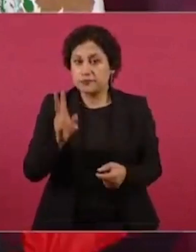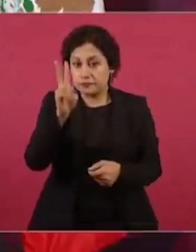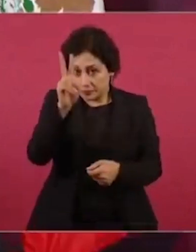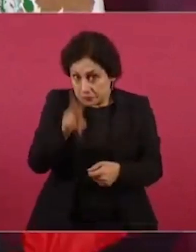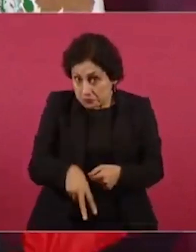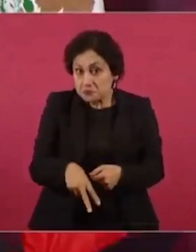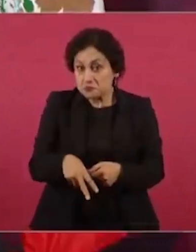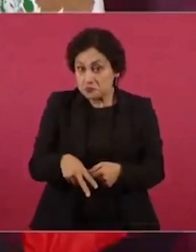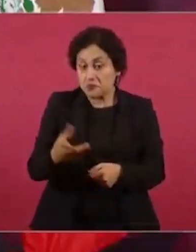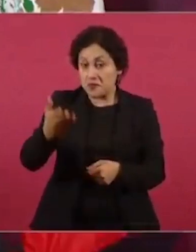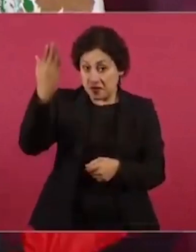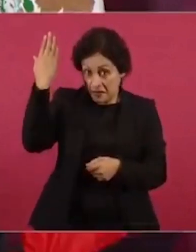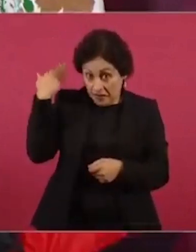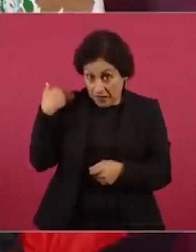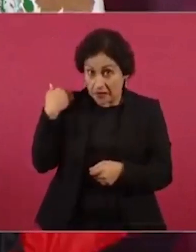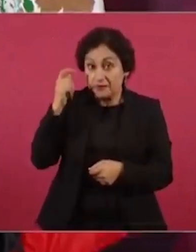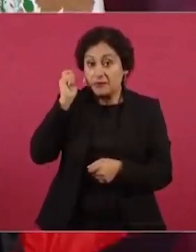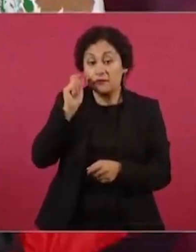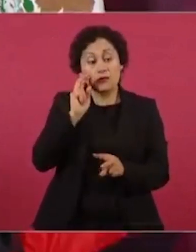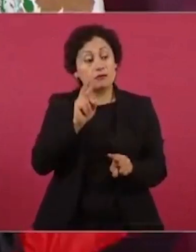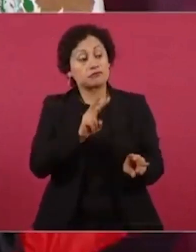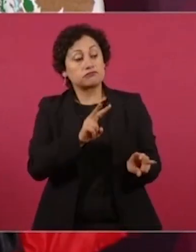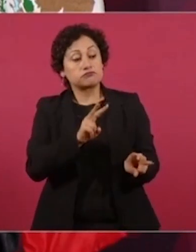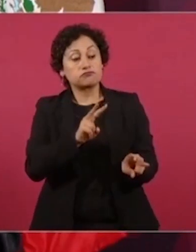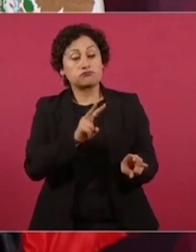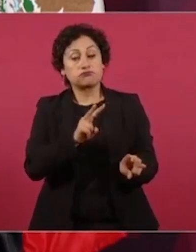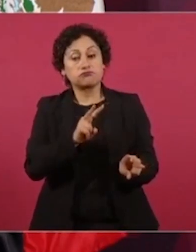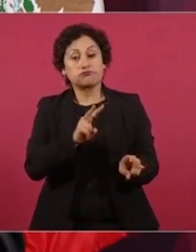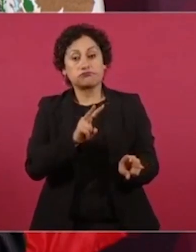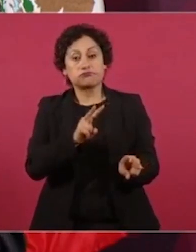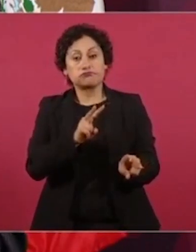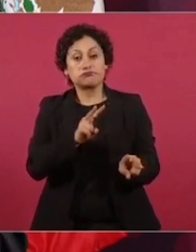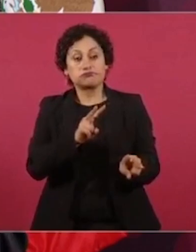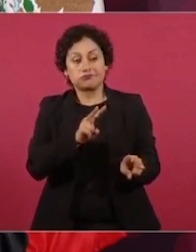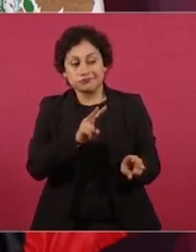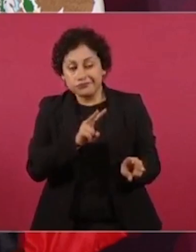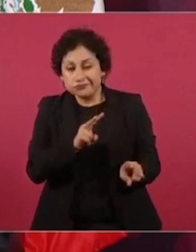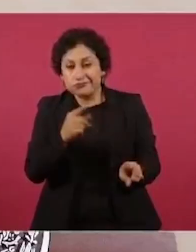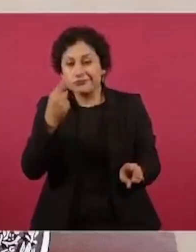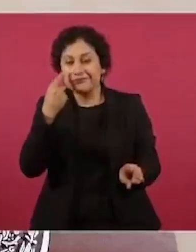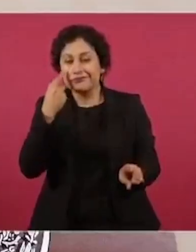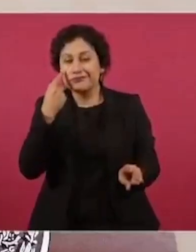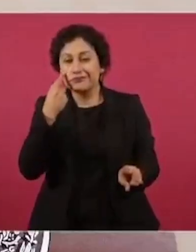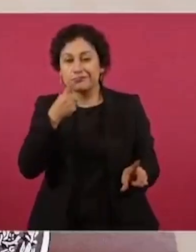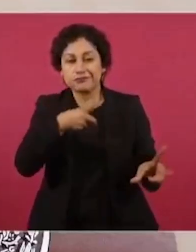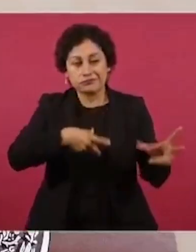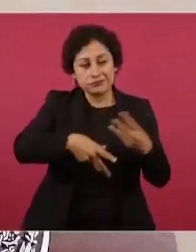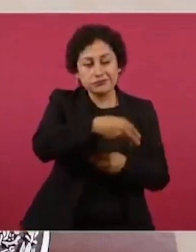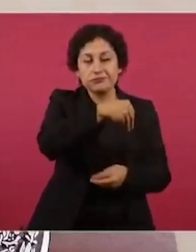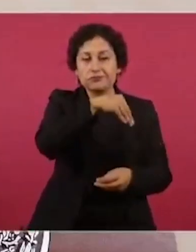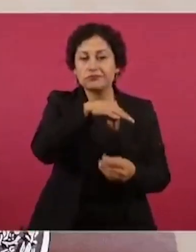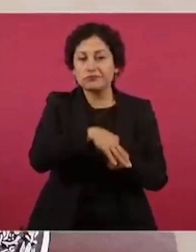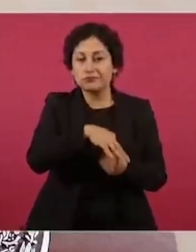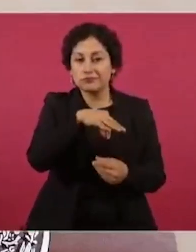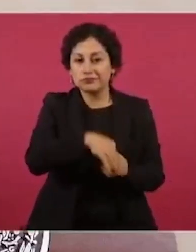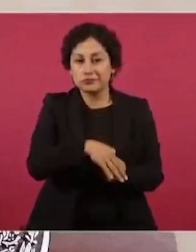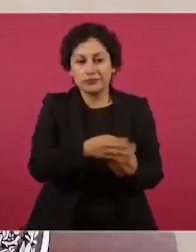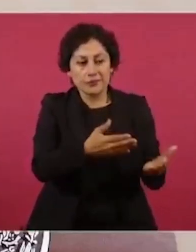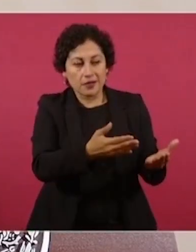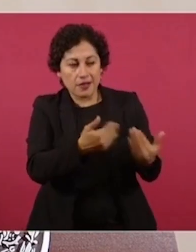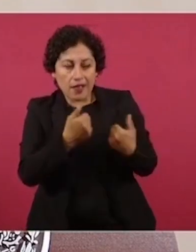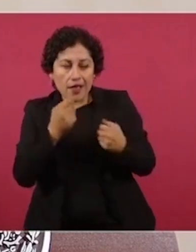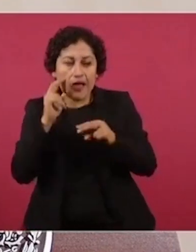ver cada vez que había elecciones, que necesitaban los votos,